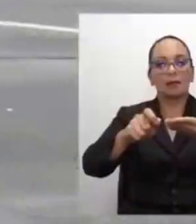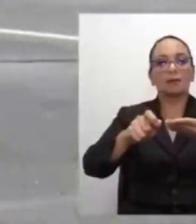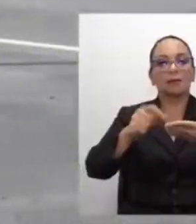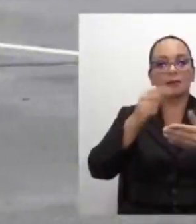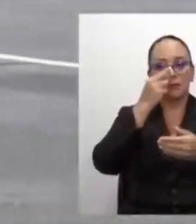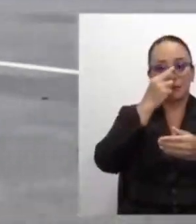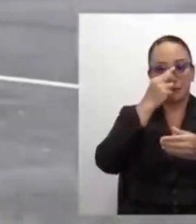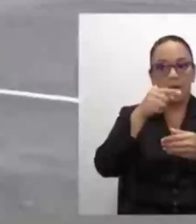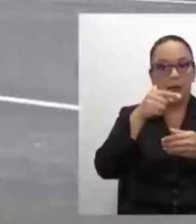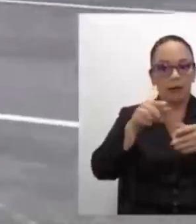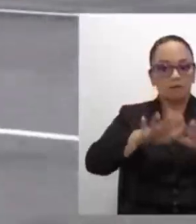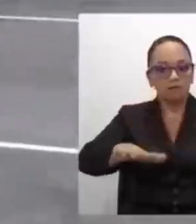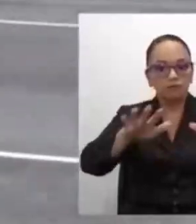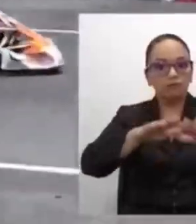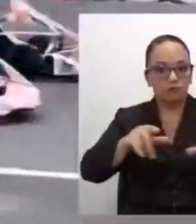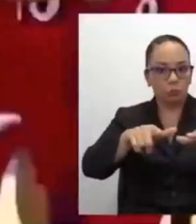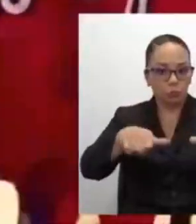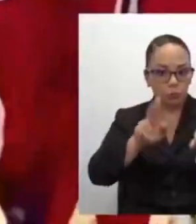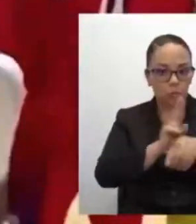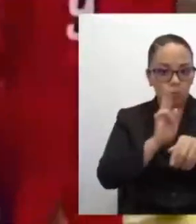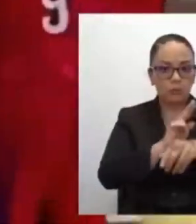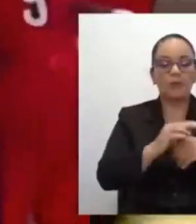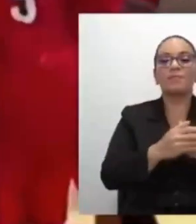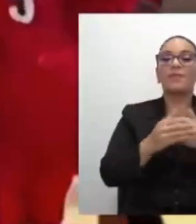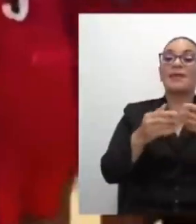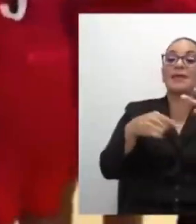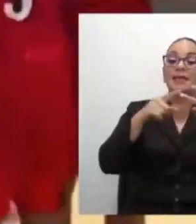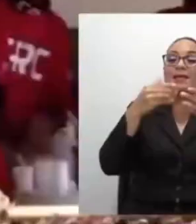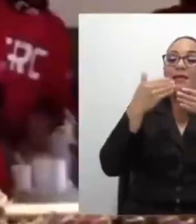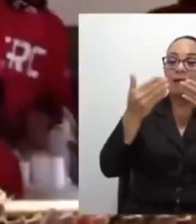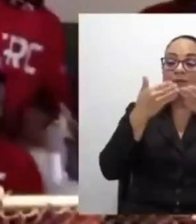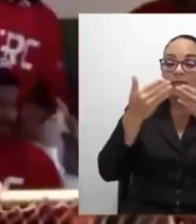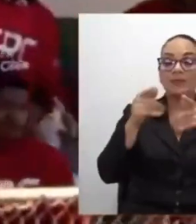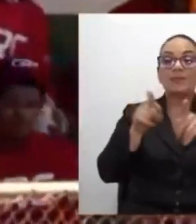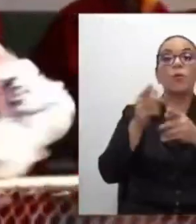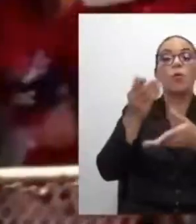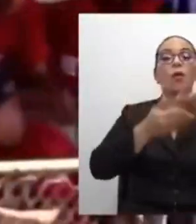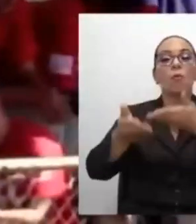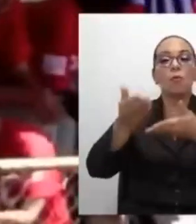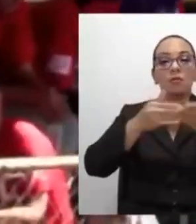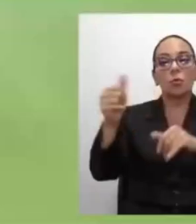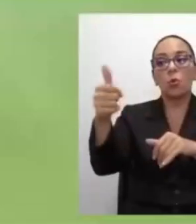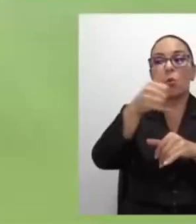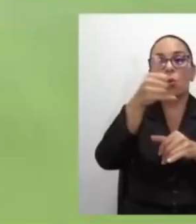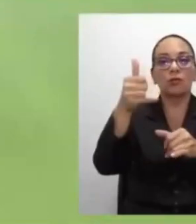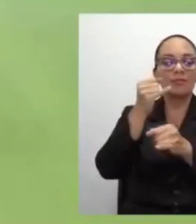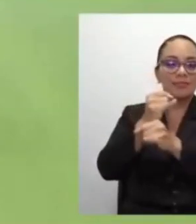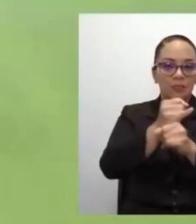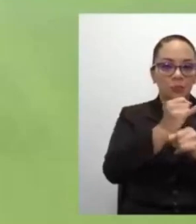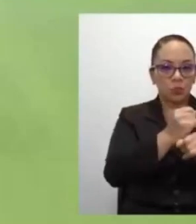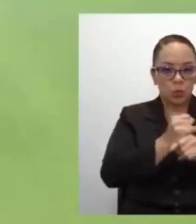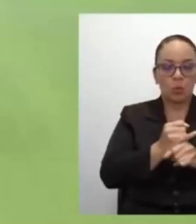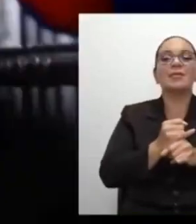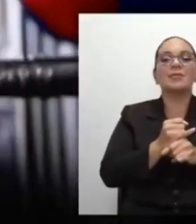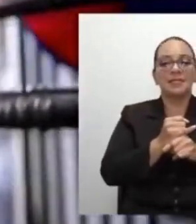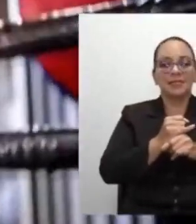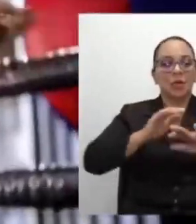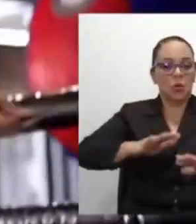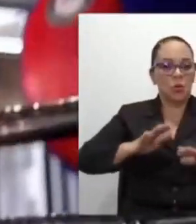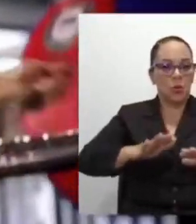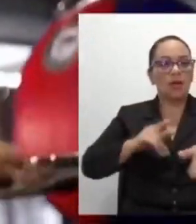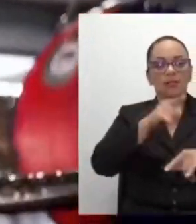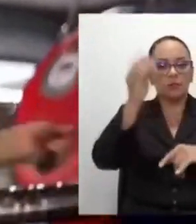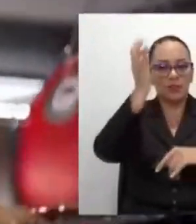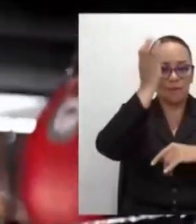Educación Pública y también participan en Juegos Estudiantiles. Va a haber una participación de aproximadamente 5,300